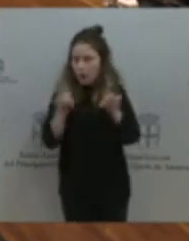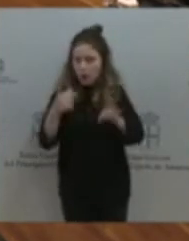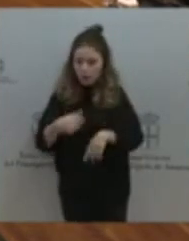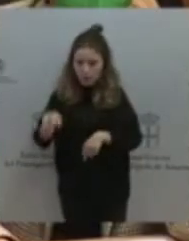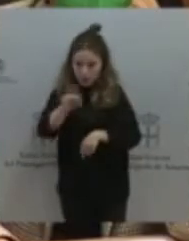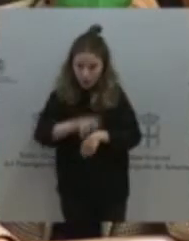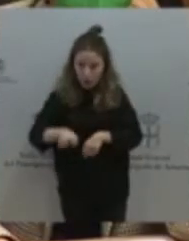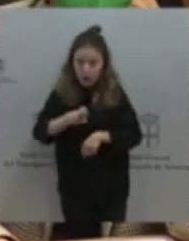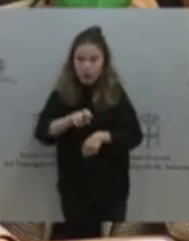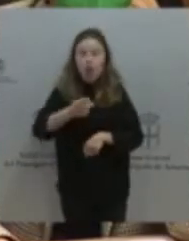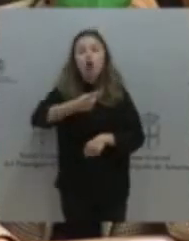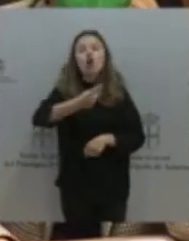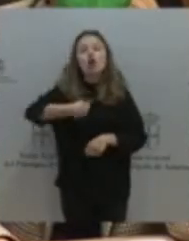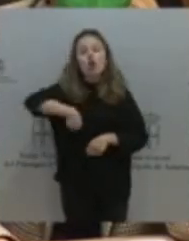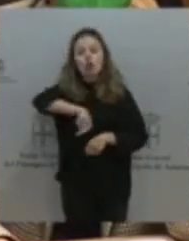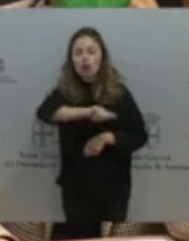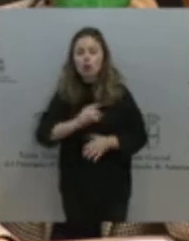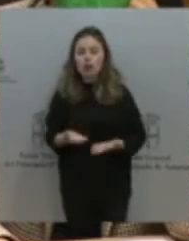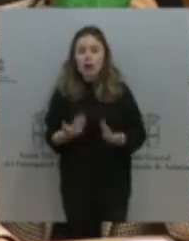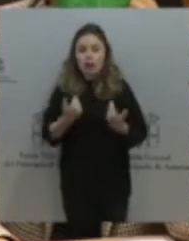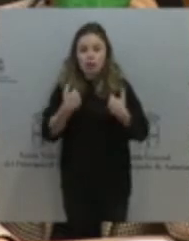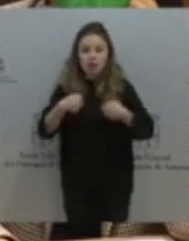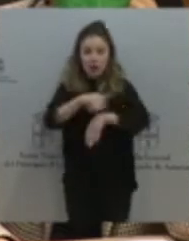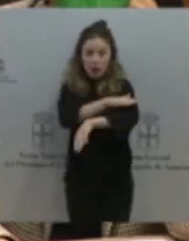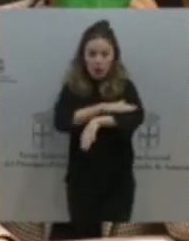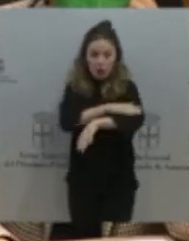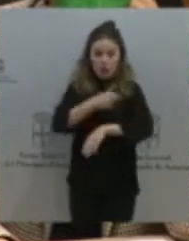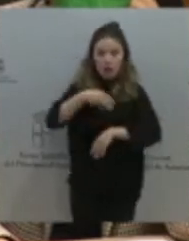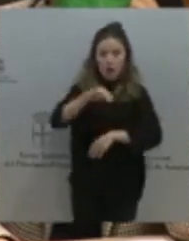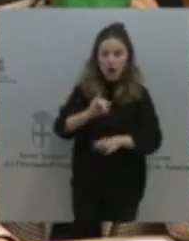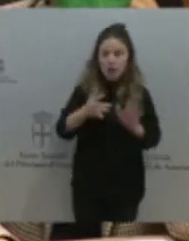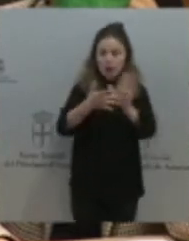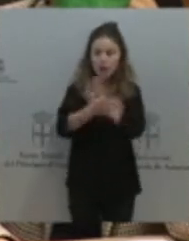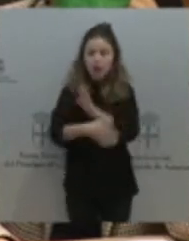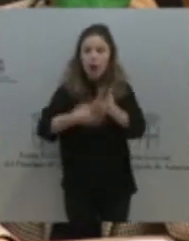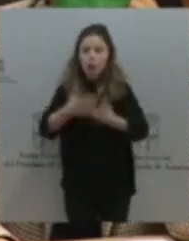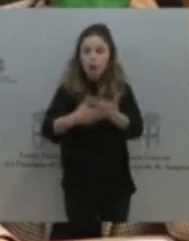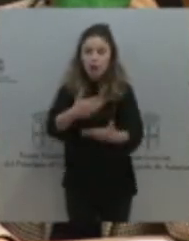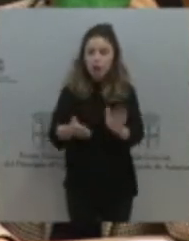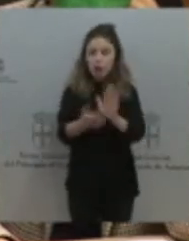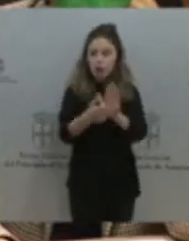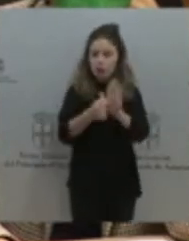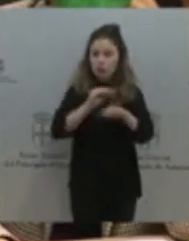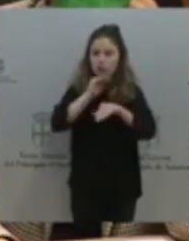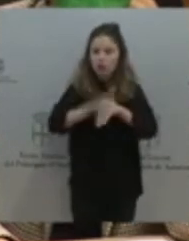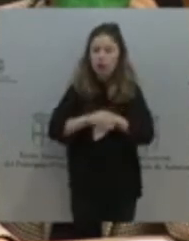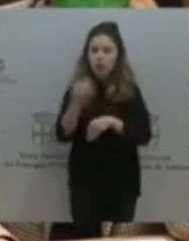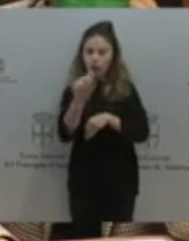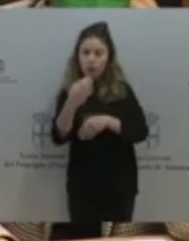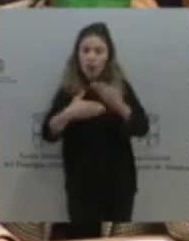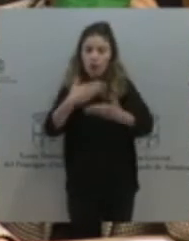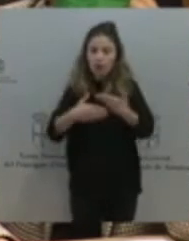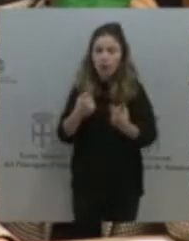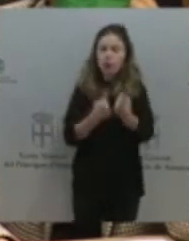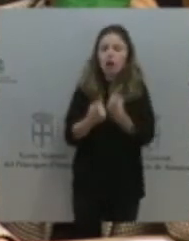gobernar, estamos sujetos a respetar los procedimientos. Esos procedimientos a veces también se utilizan para generar una expectativa. Creo que